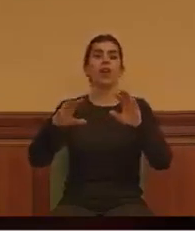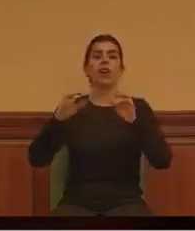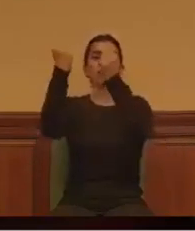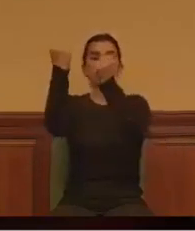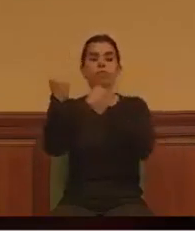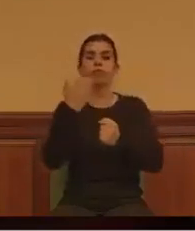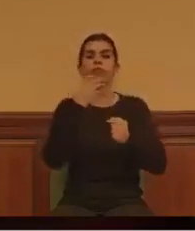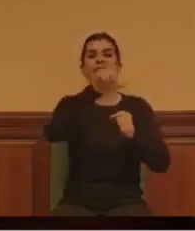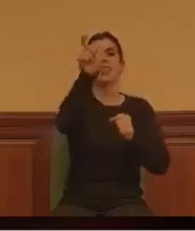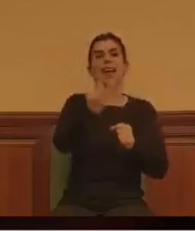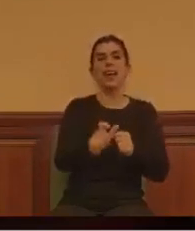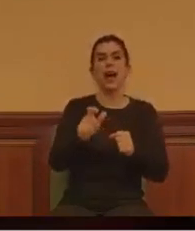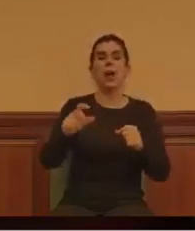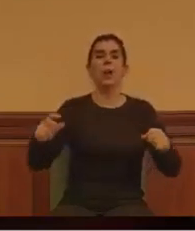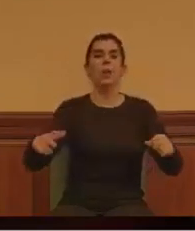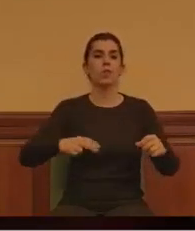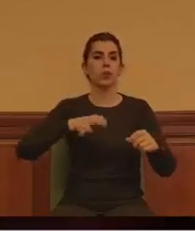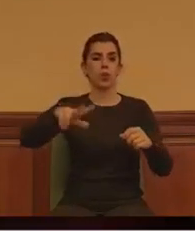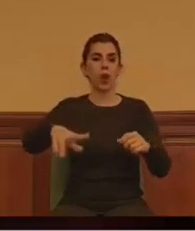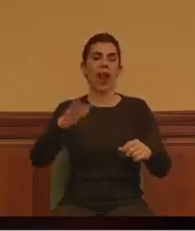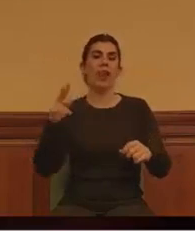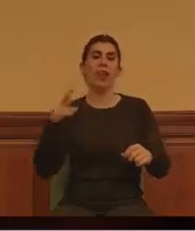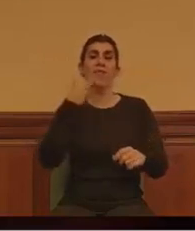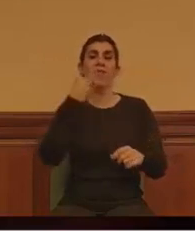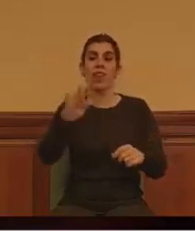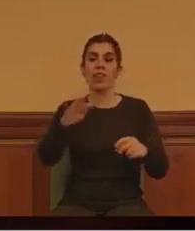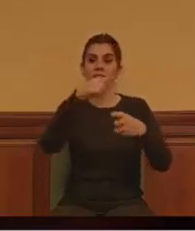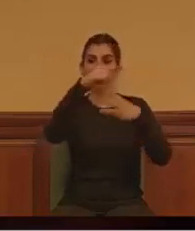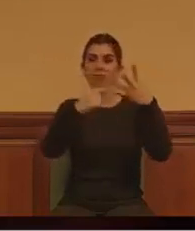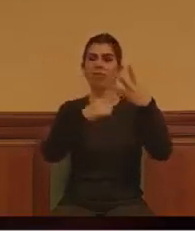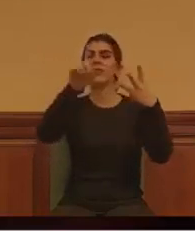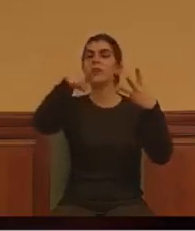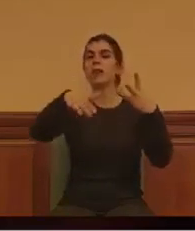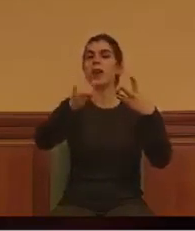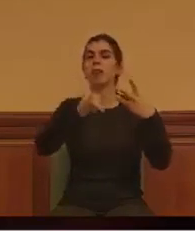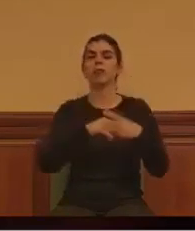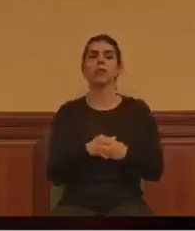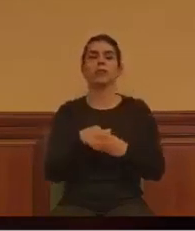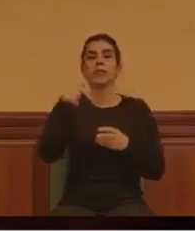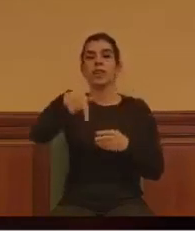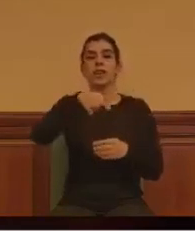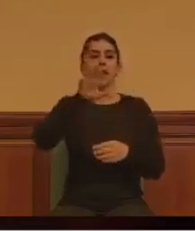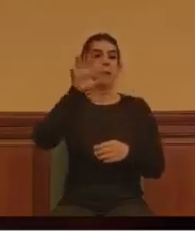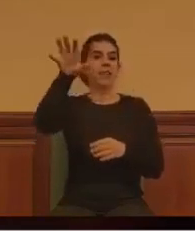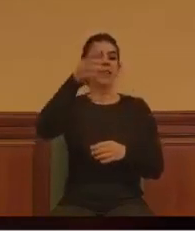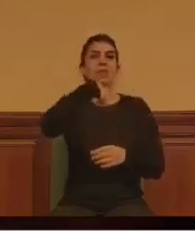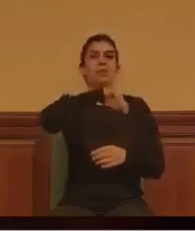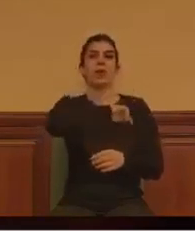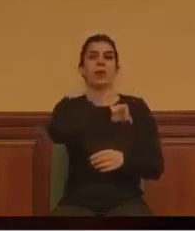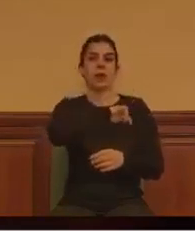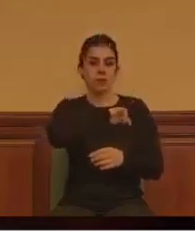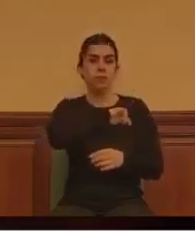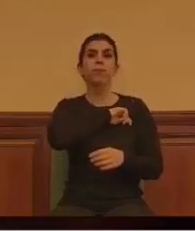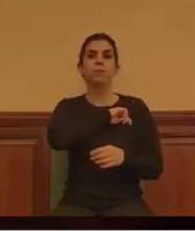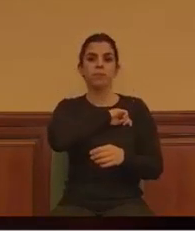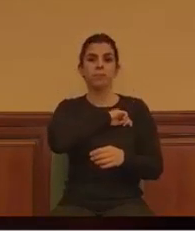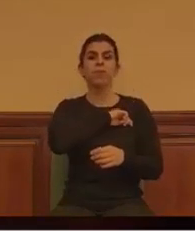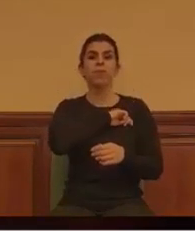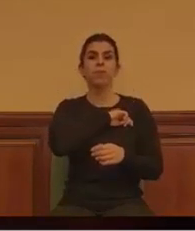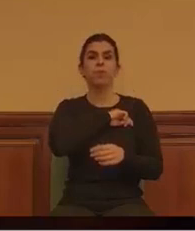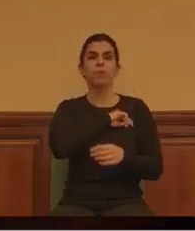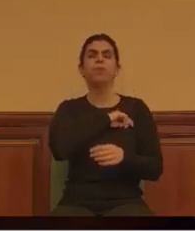y Francia. Y en nuestro país, en España, existen oficinas